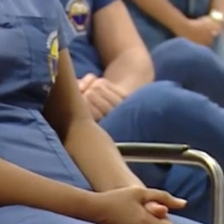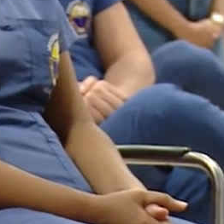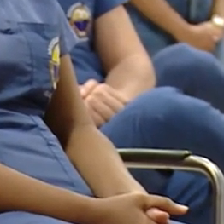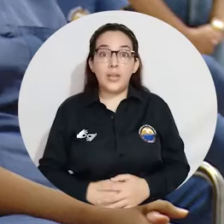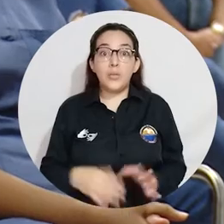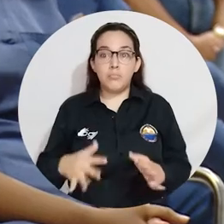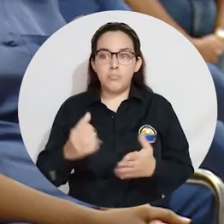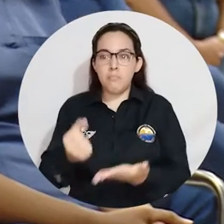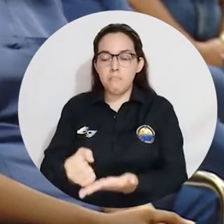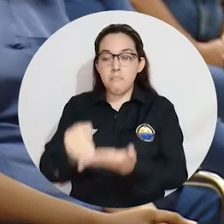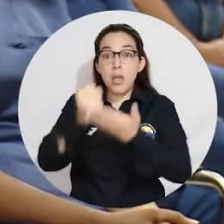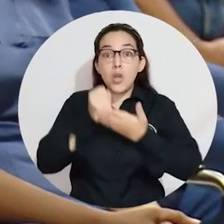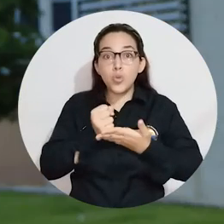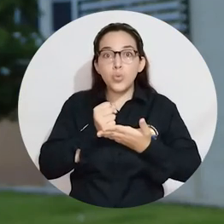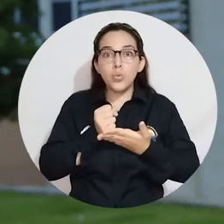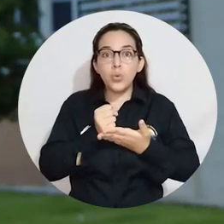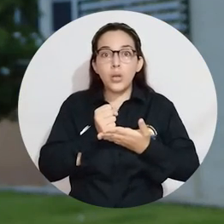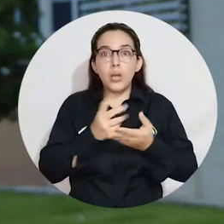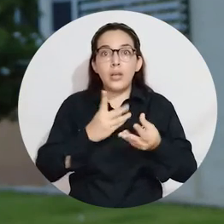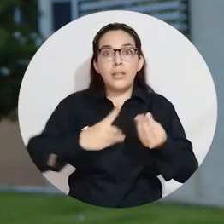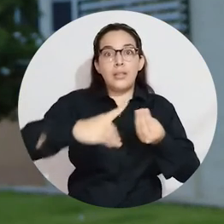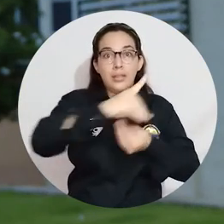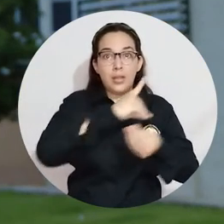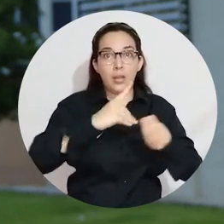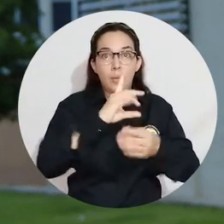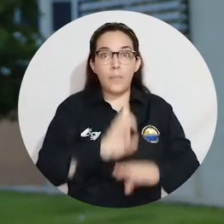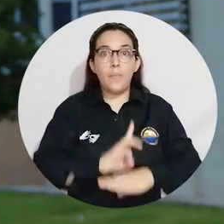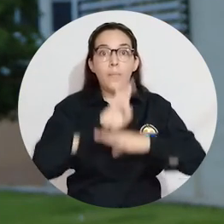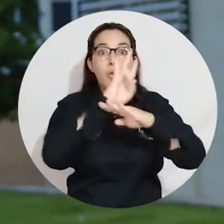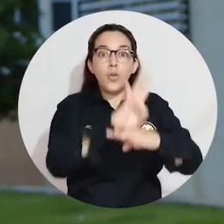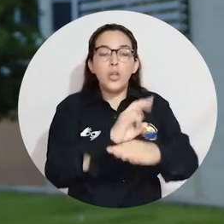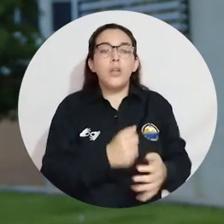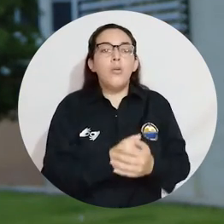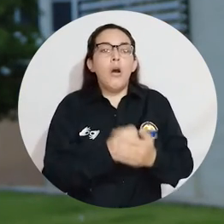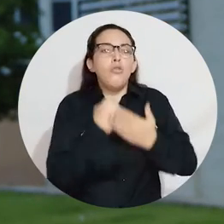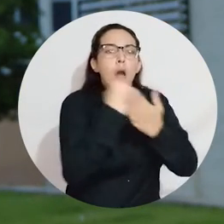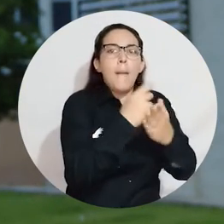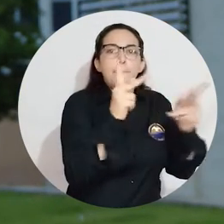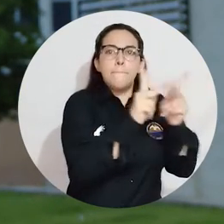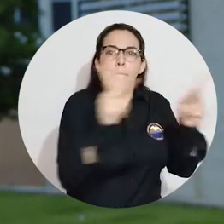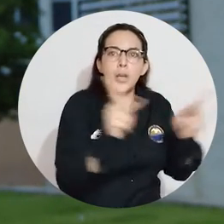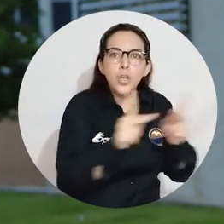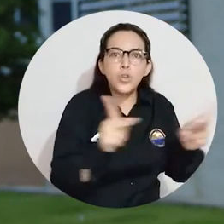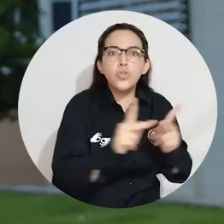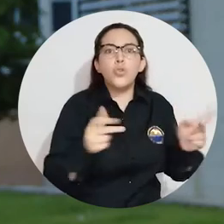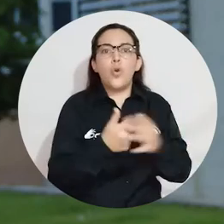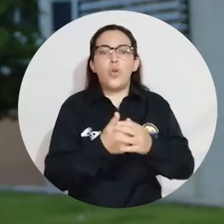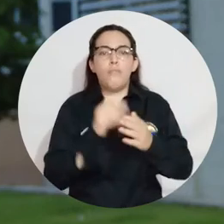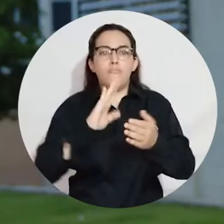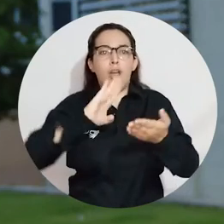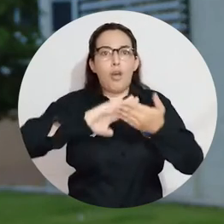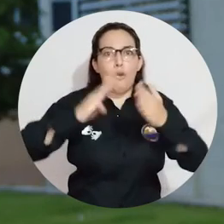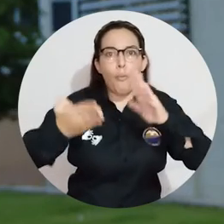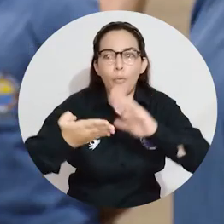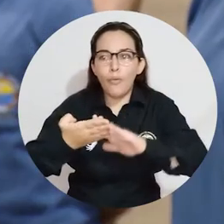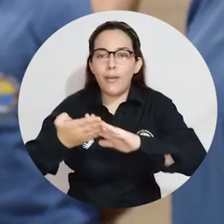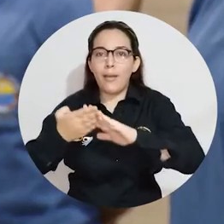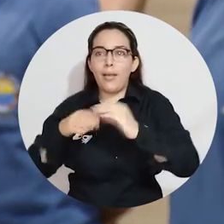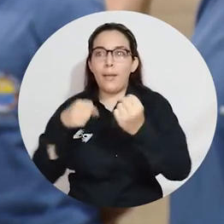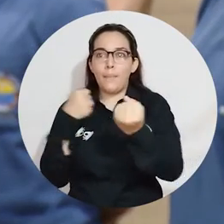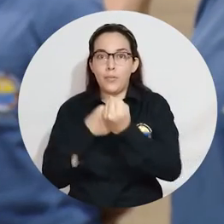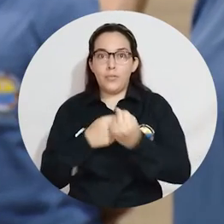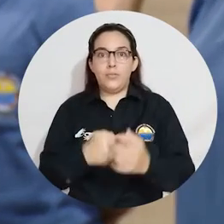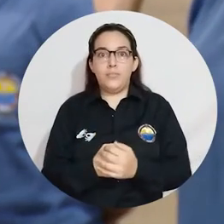Me ayuda a diseñar modelos de enseñanza, a abordar a las personas, a abordar a las comunidades, a